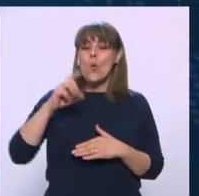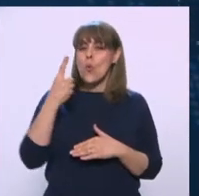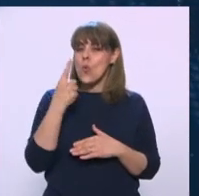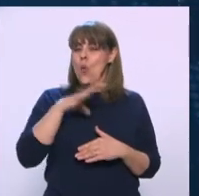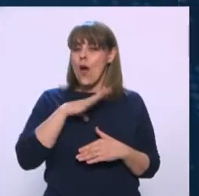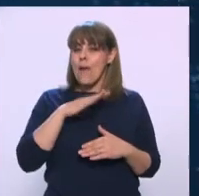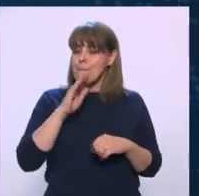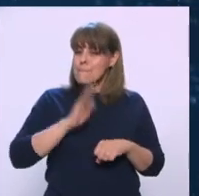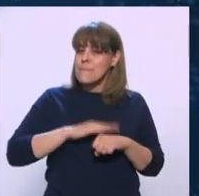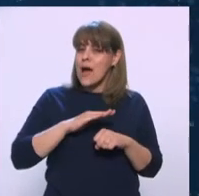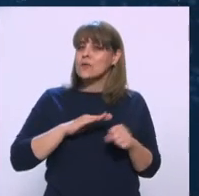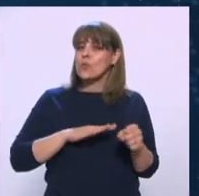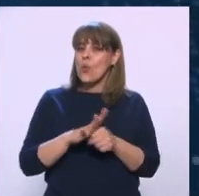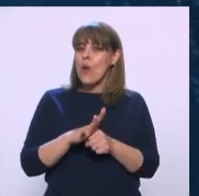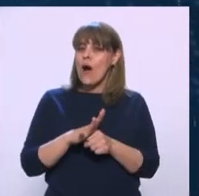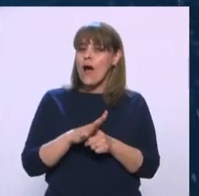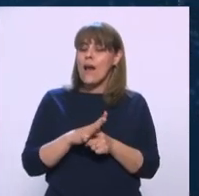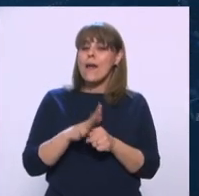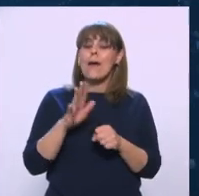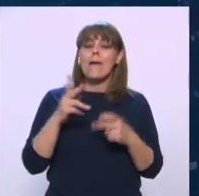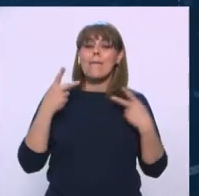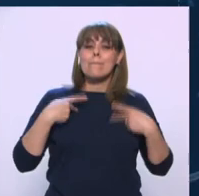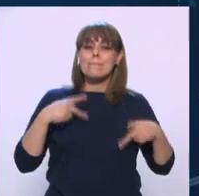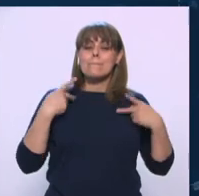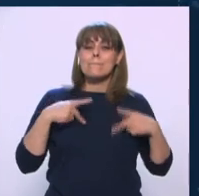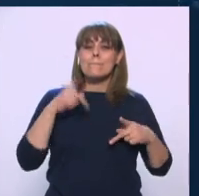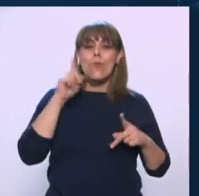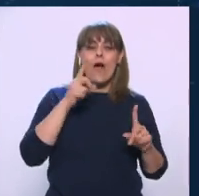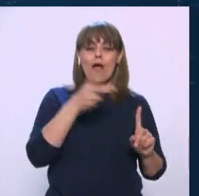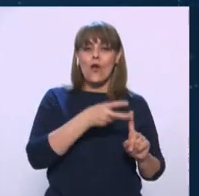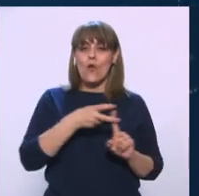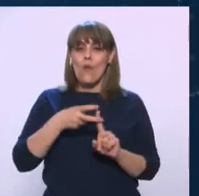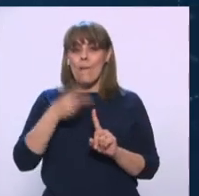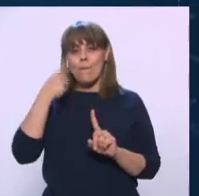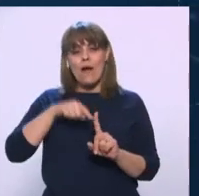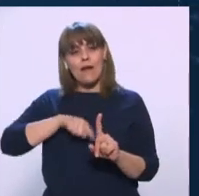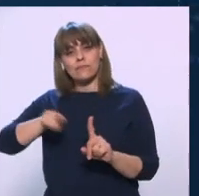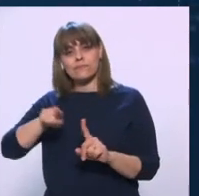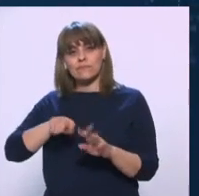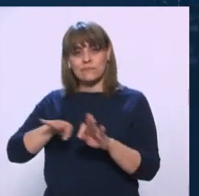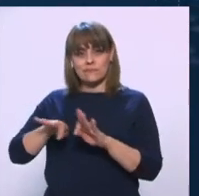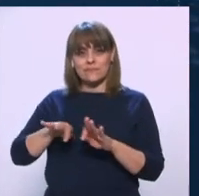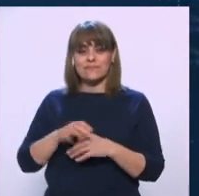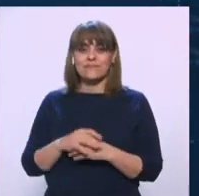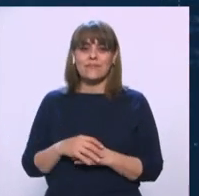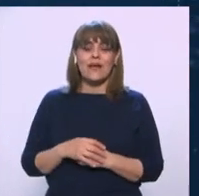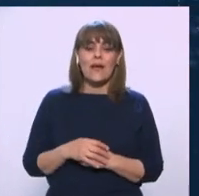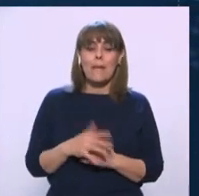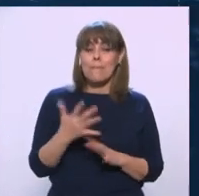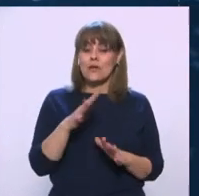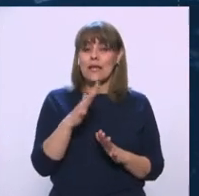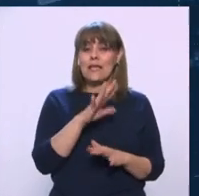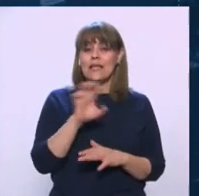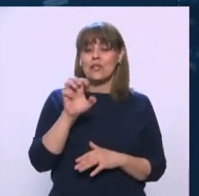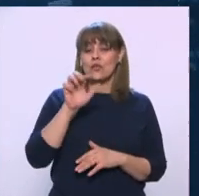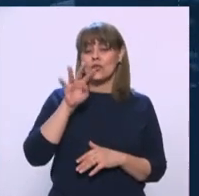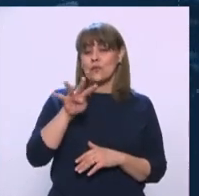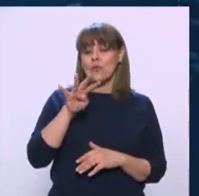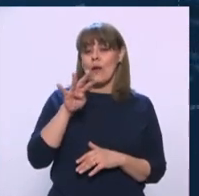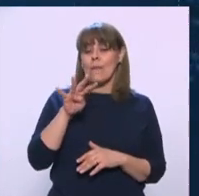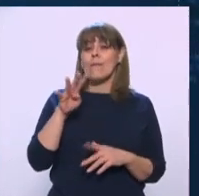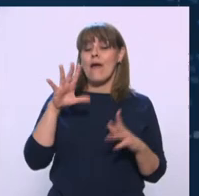su aumento, que es la trata de personas. En este momento tenemos alrededor de 519 casos.